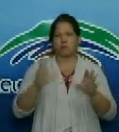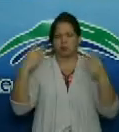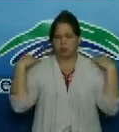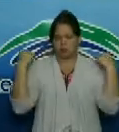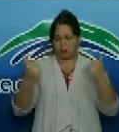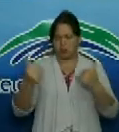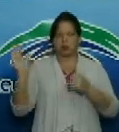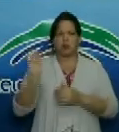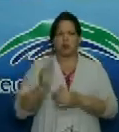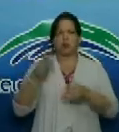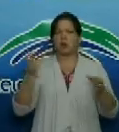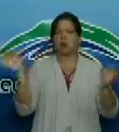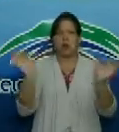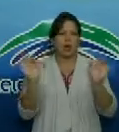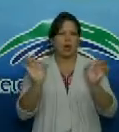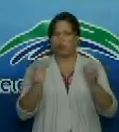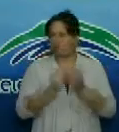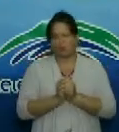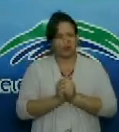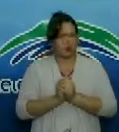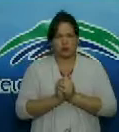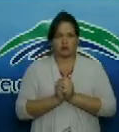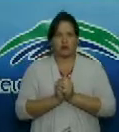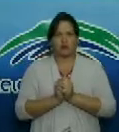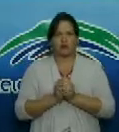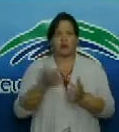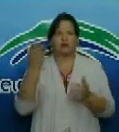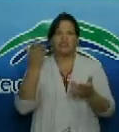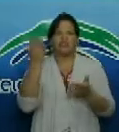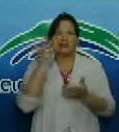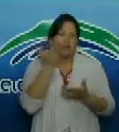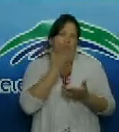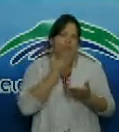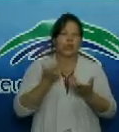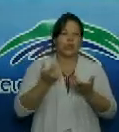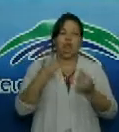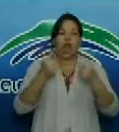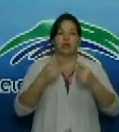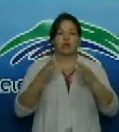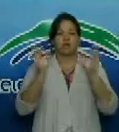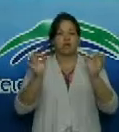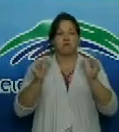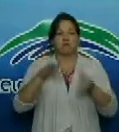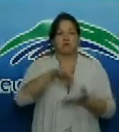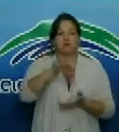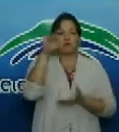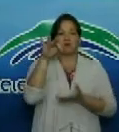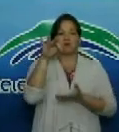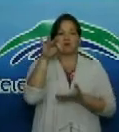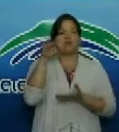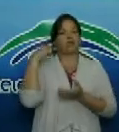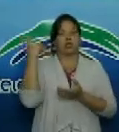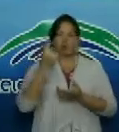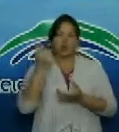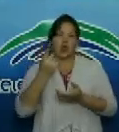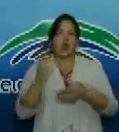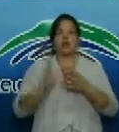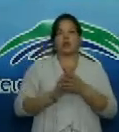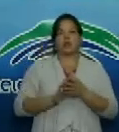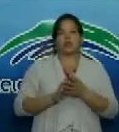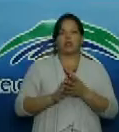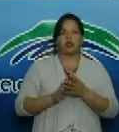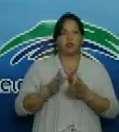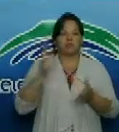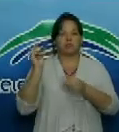de la nada aunque con algún renombre no yo creo que debe ser alguien que salga de la serie nacional de béisbol cualquiera con buen trabajo